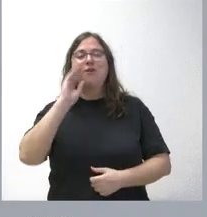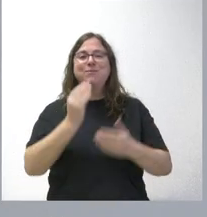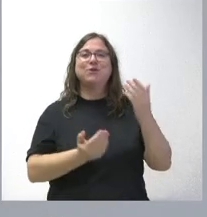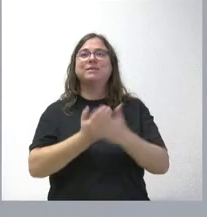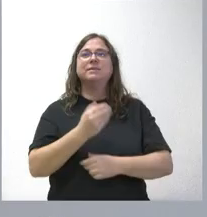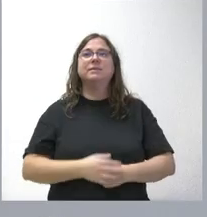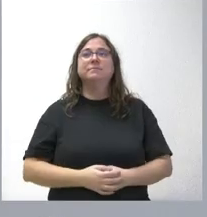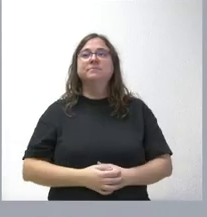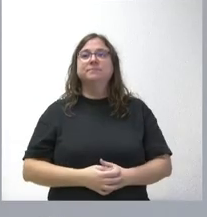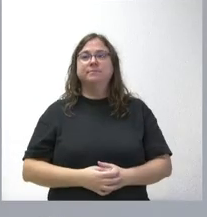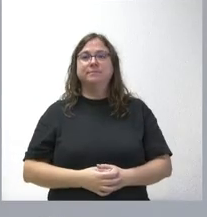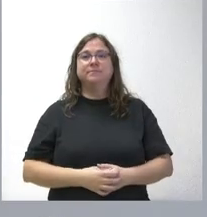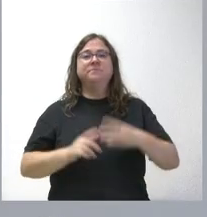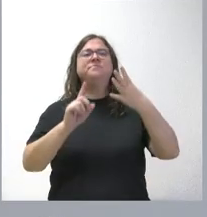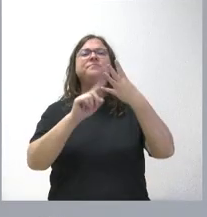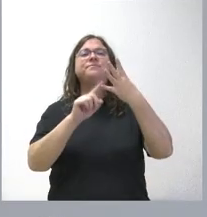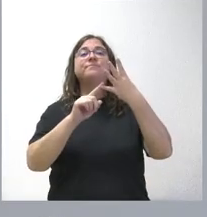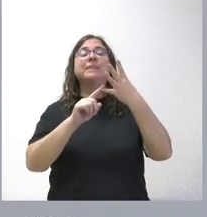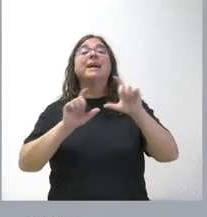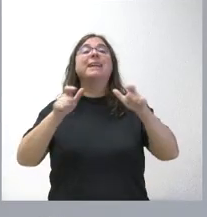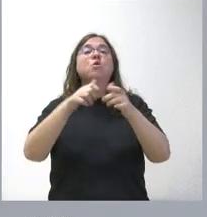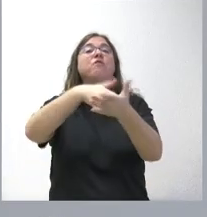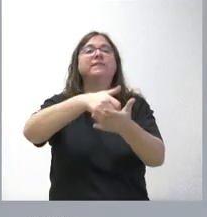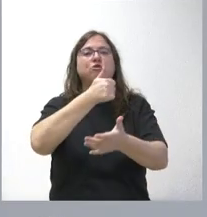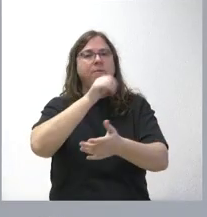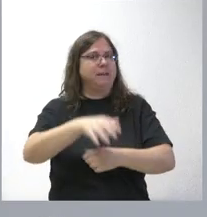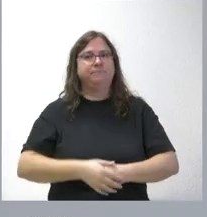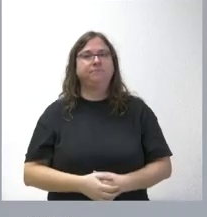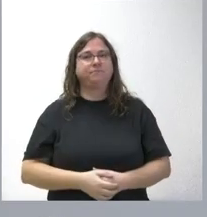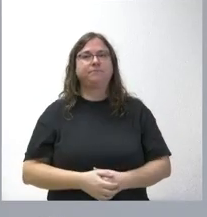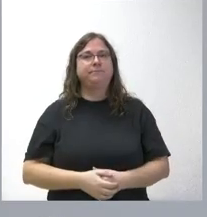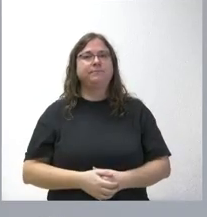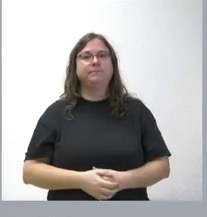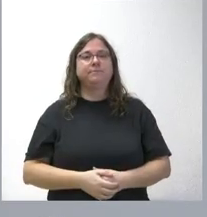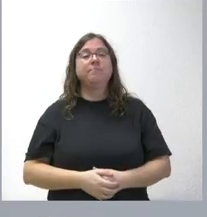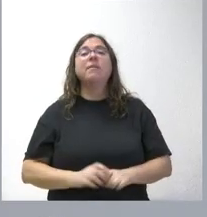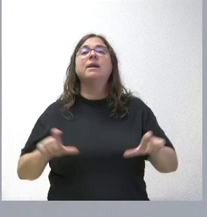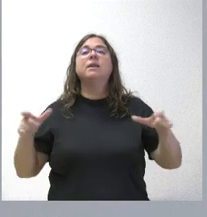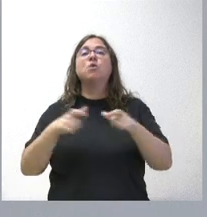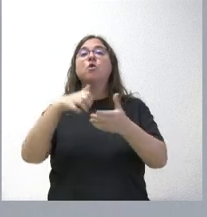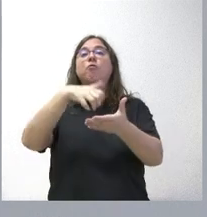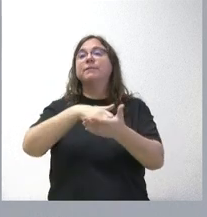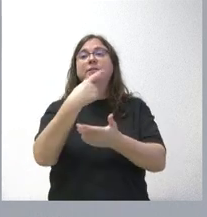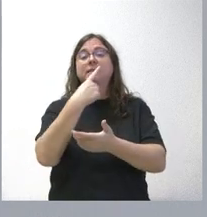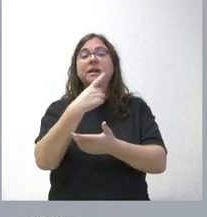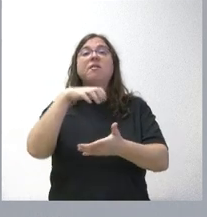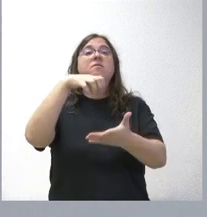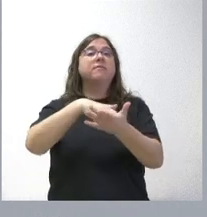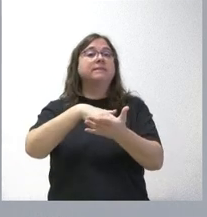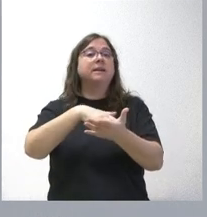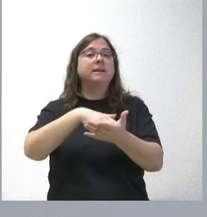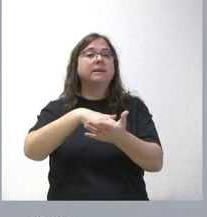Y la otra, sí. La reunión todavía no hay fecha. Todavía no tenemos fecha y, por tanto, nos la podemos ofrecer. La fecha la ofrecerá